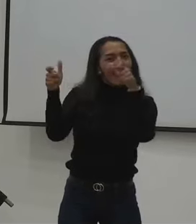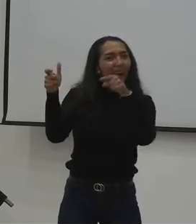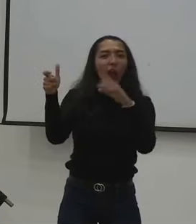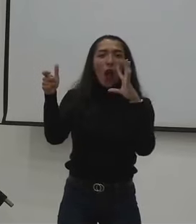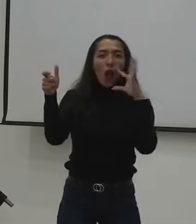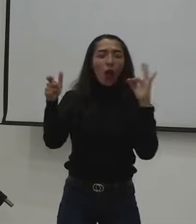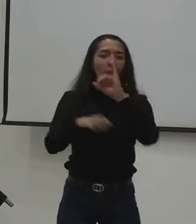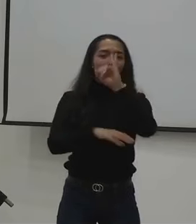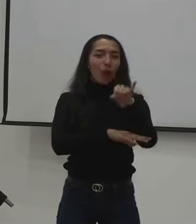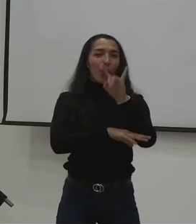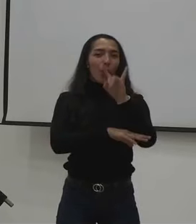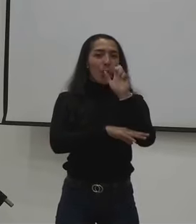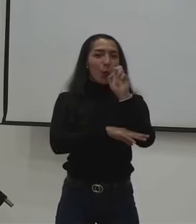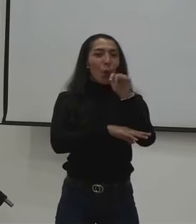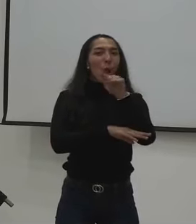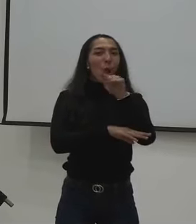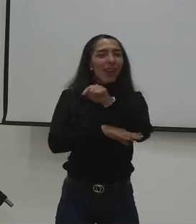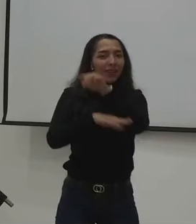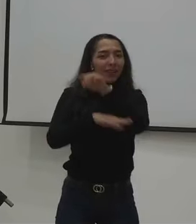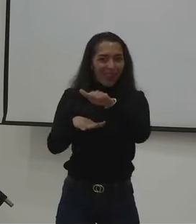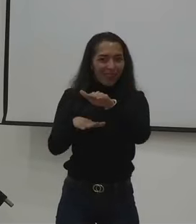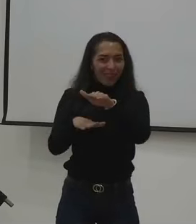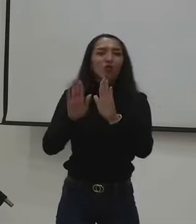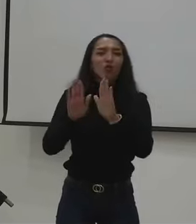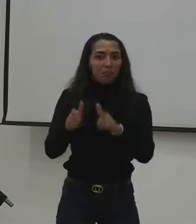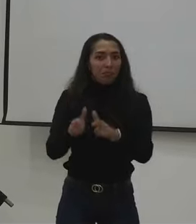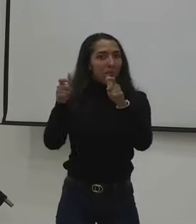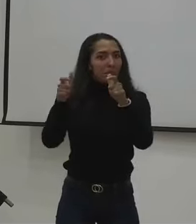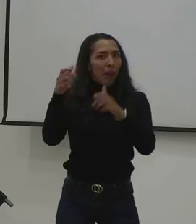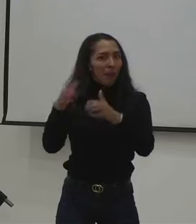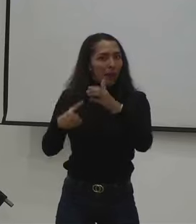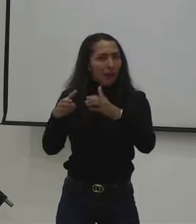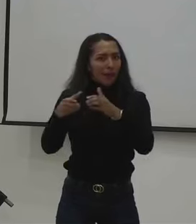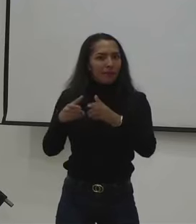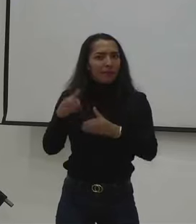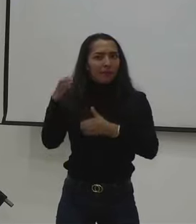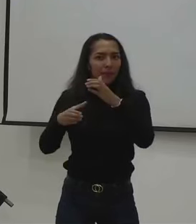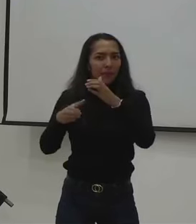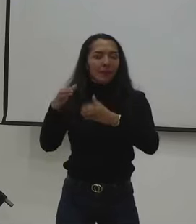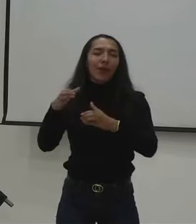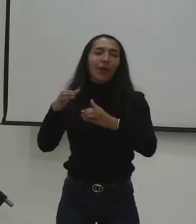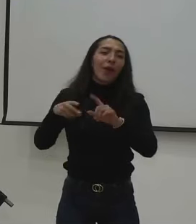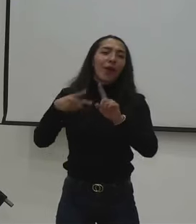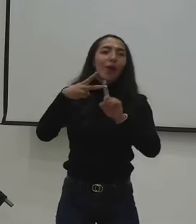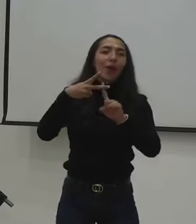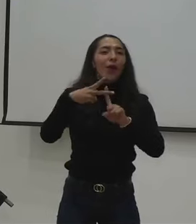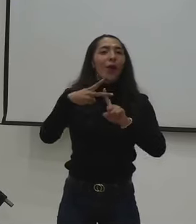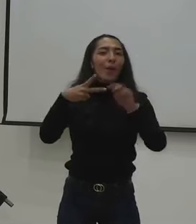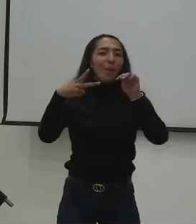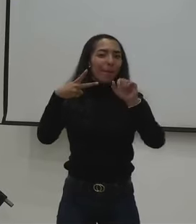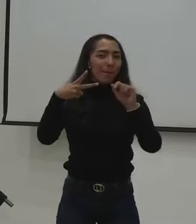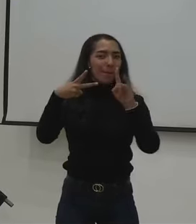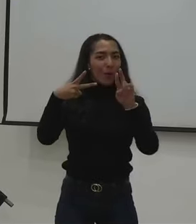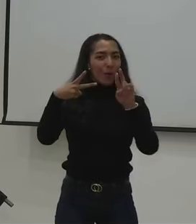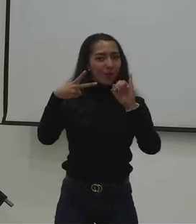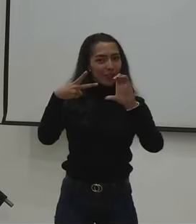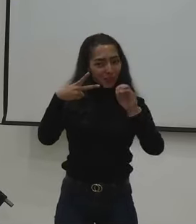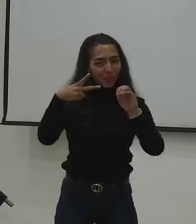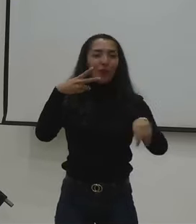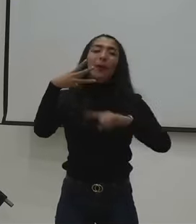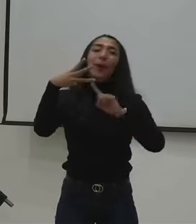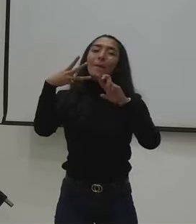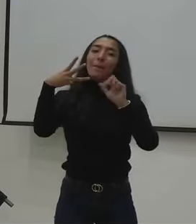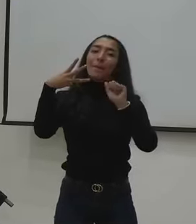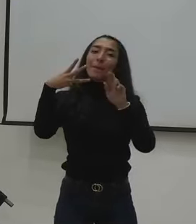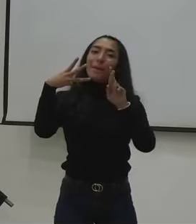Diego Echavarría, presidente de la Comisión Séptima de la Cámara de Representantes, al doctor Mauricio Parodi, al doctor Julián Peinado y a la